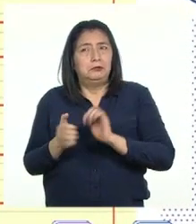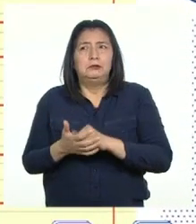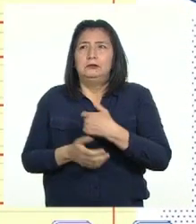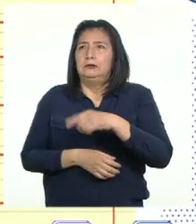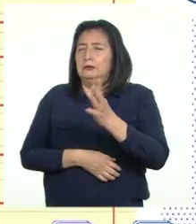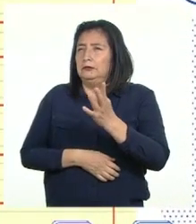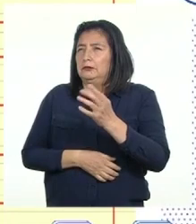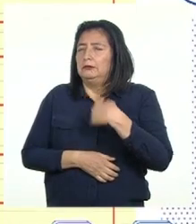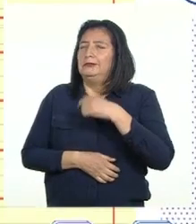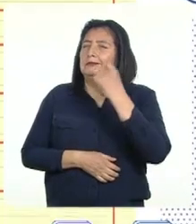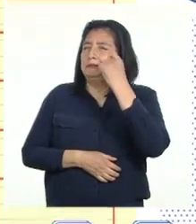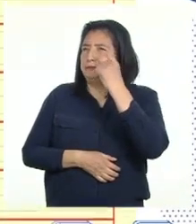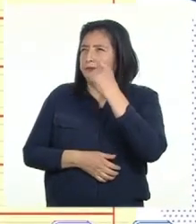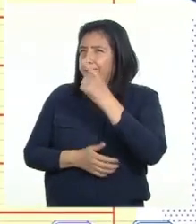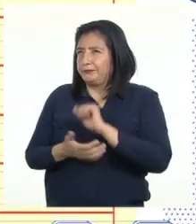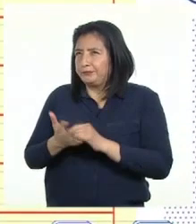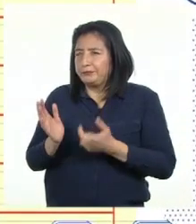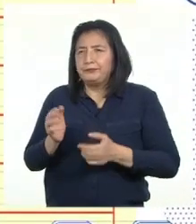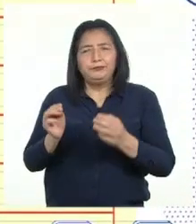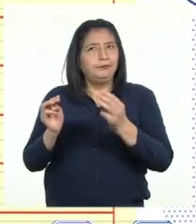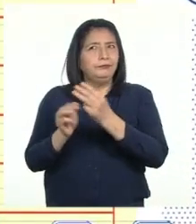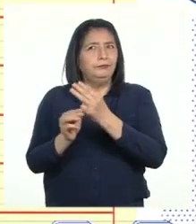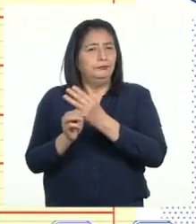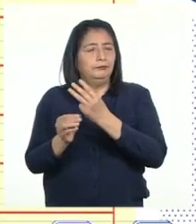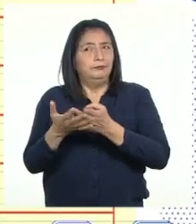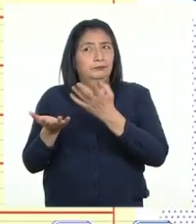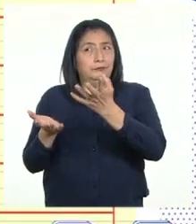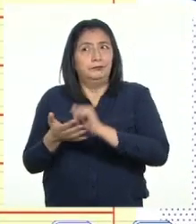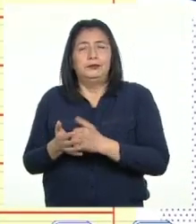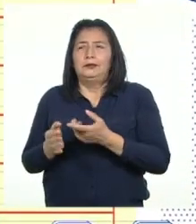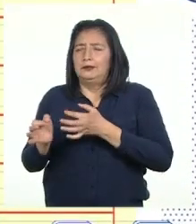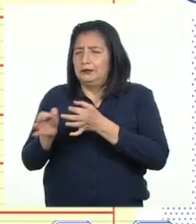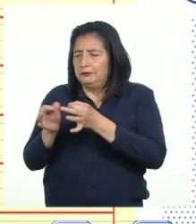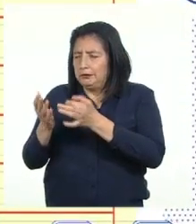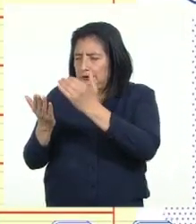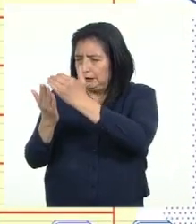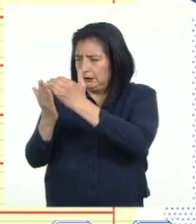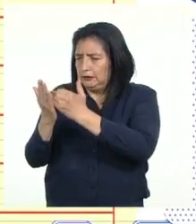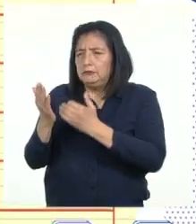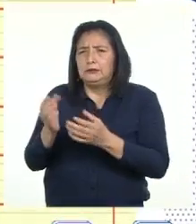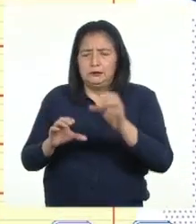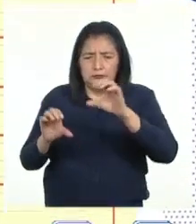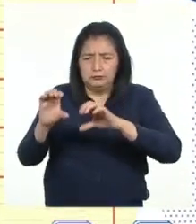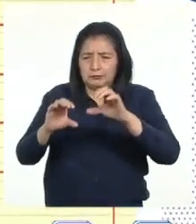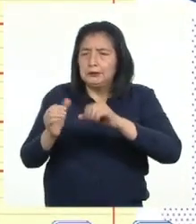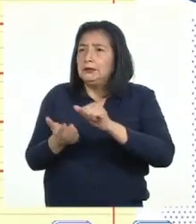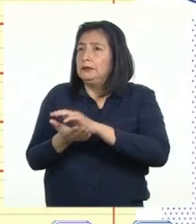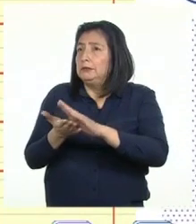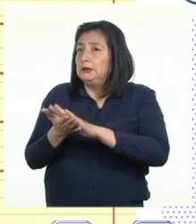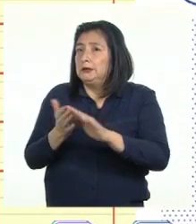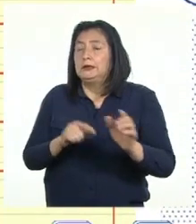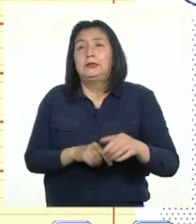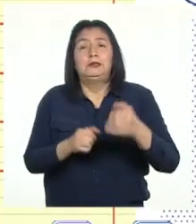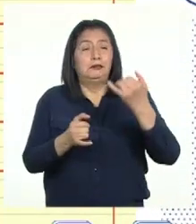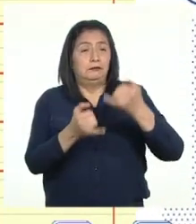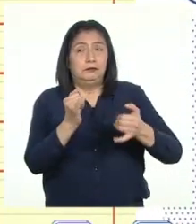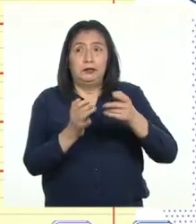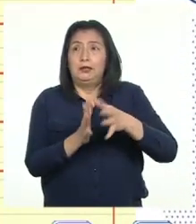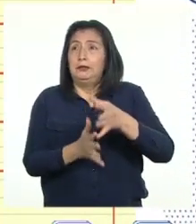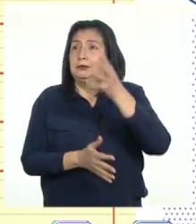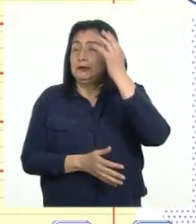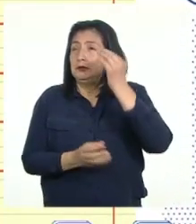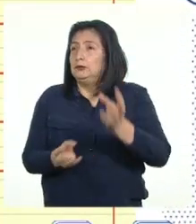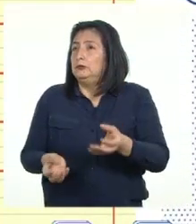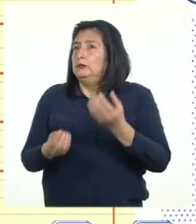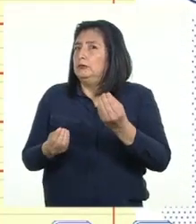aprendimos a interpretar expresiones matemáticas en las instrucciones para hacer un desinfectante Finalmente, ayer aprendimos